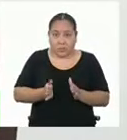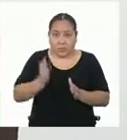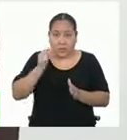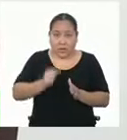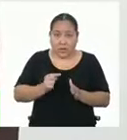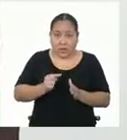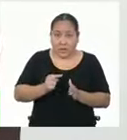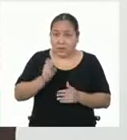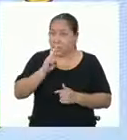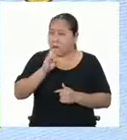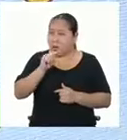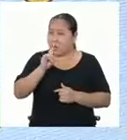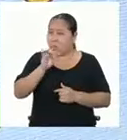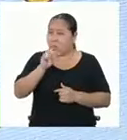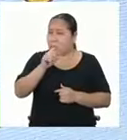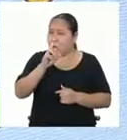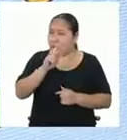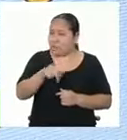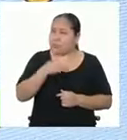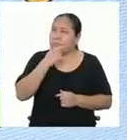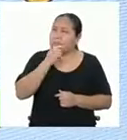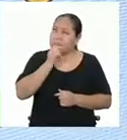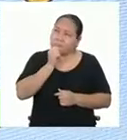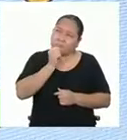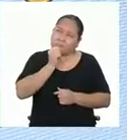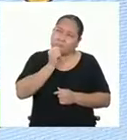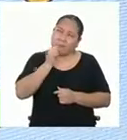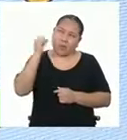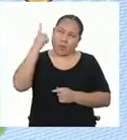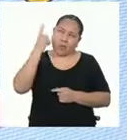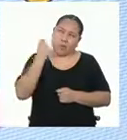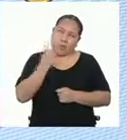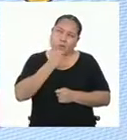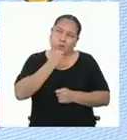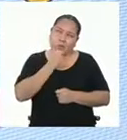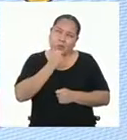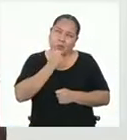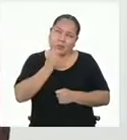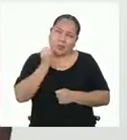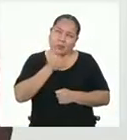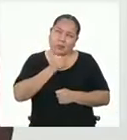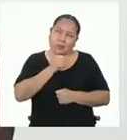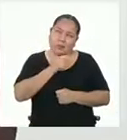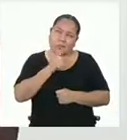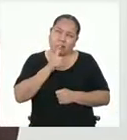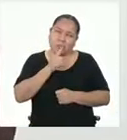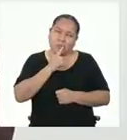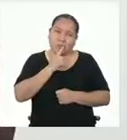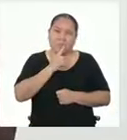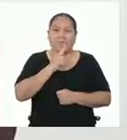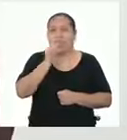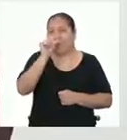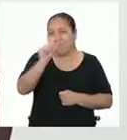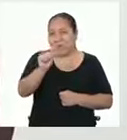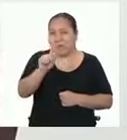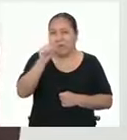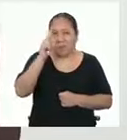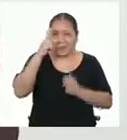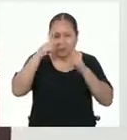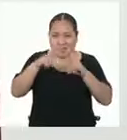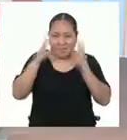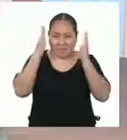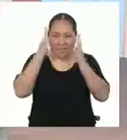que es una pirámide regular? ¿Me parece o es una pregunta capciosa? Un poco nomás, para ver si